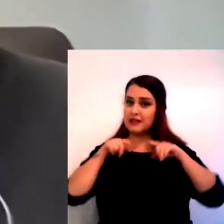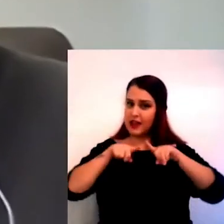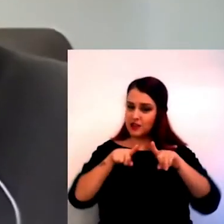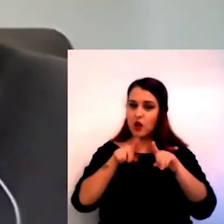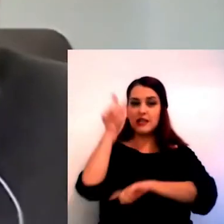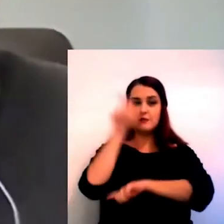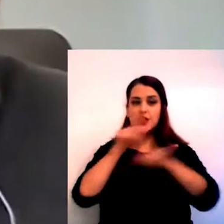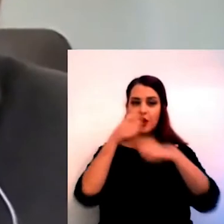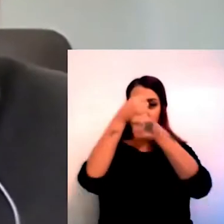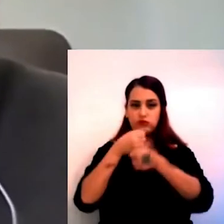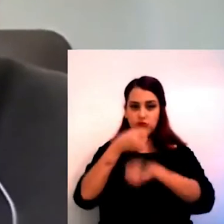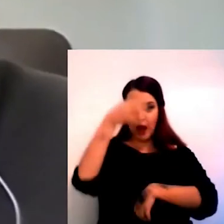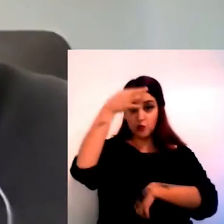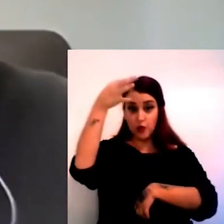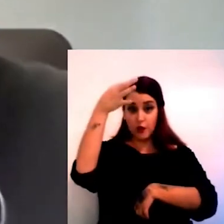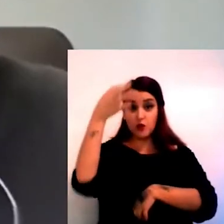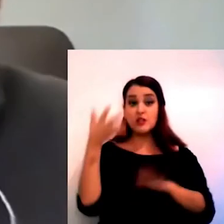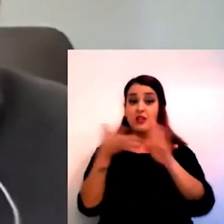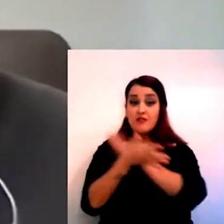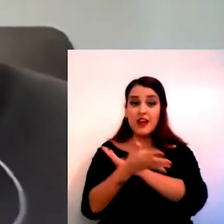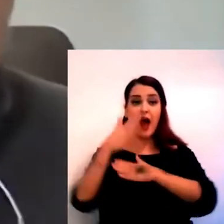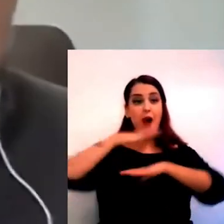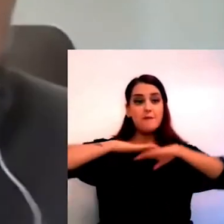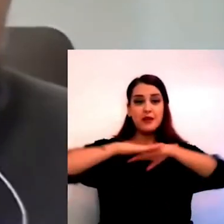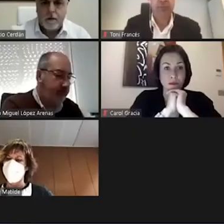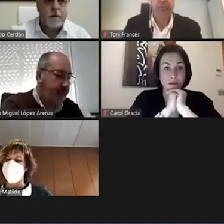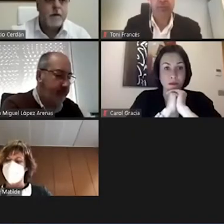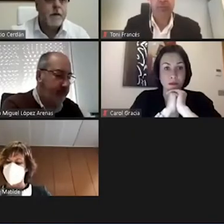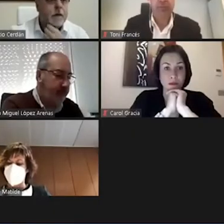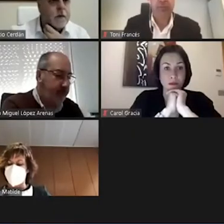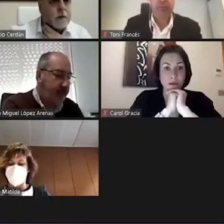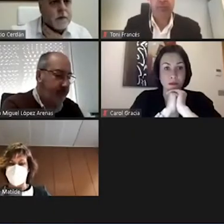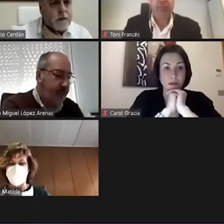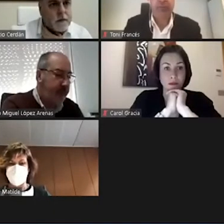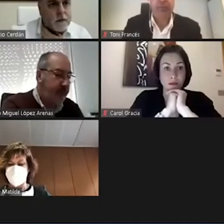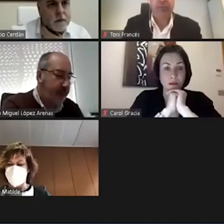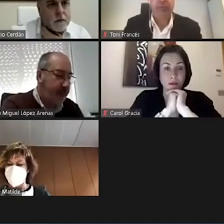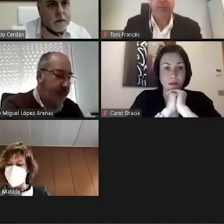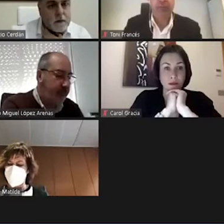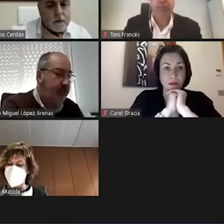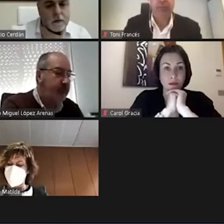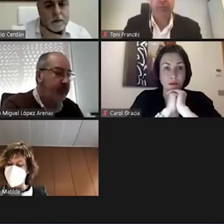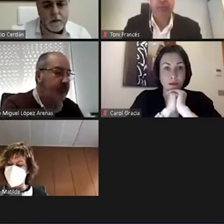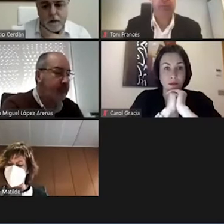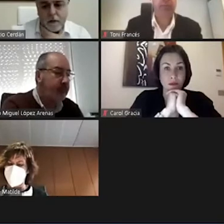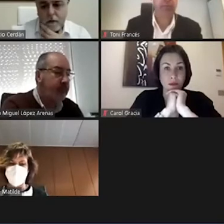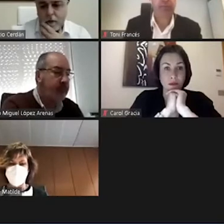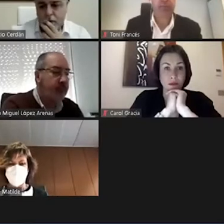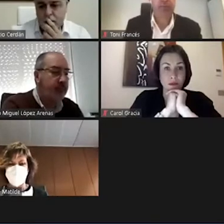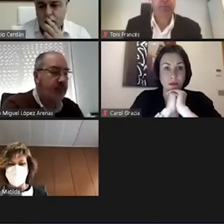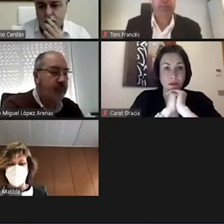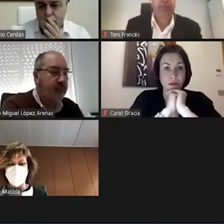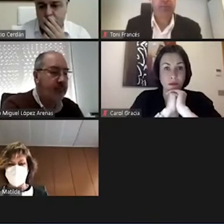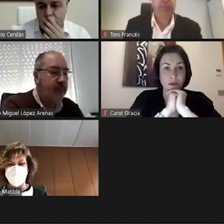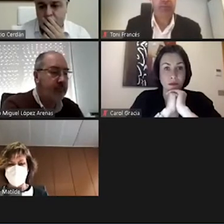cese de forma inmediata al ministro de Consumo, Alberto Garzón, por sus reiterados ataques al sector ganadero español. La